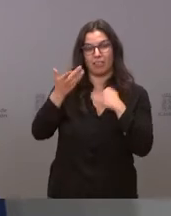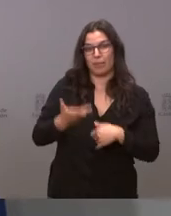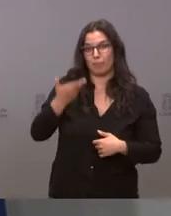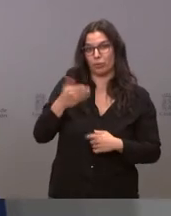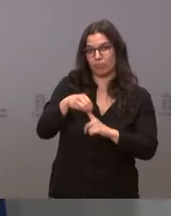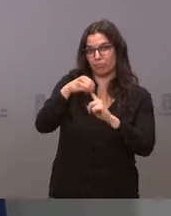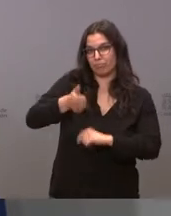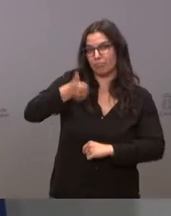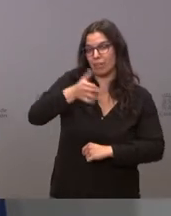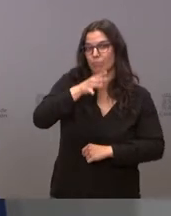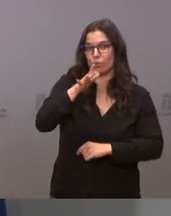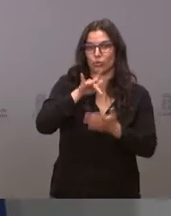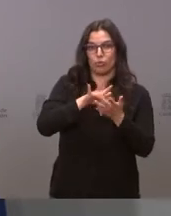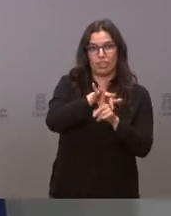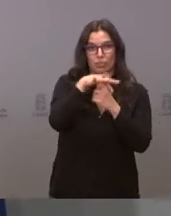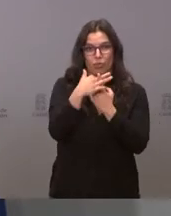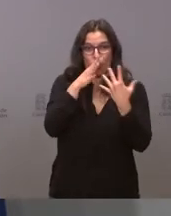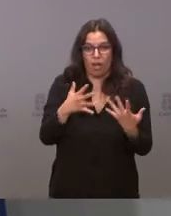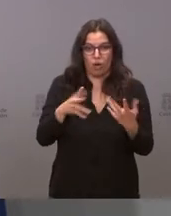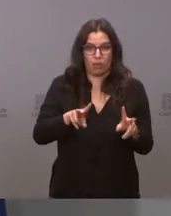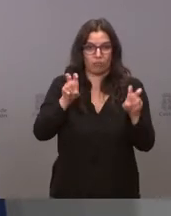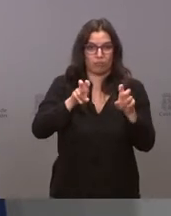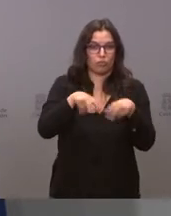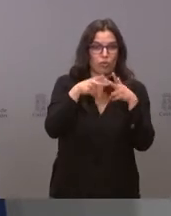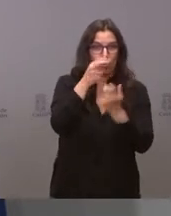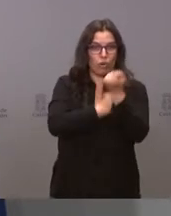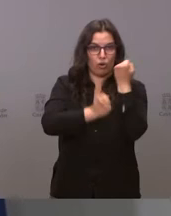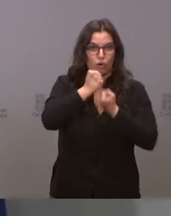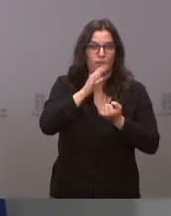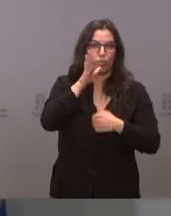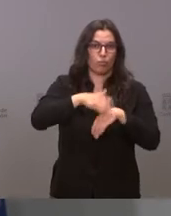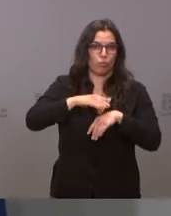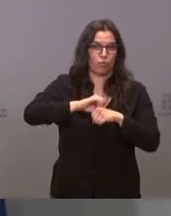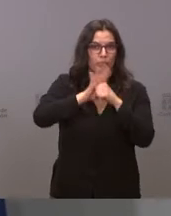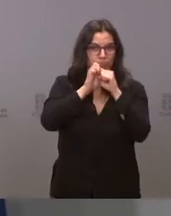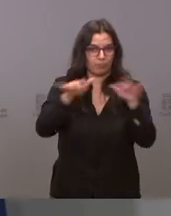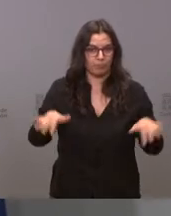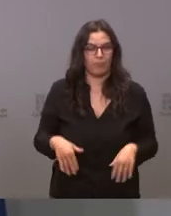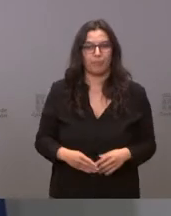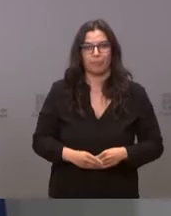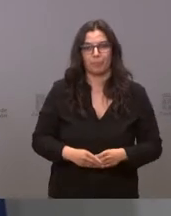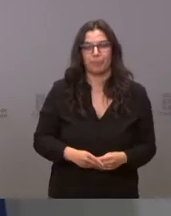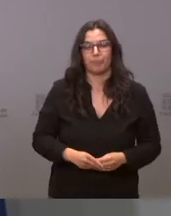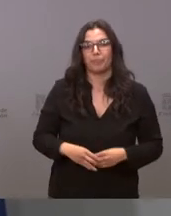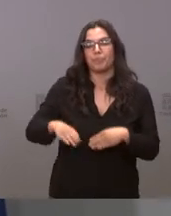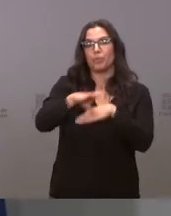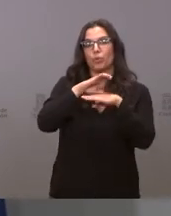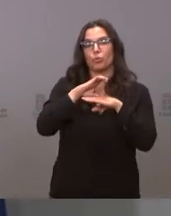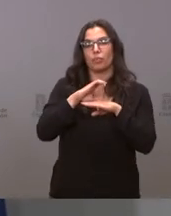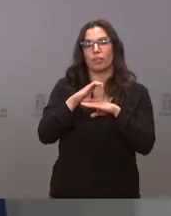debido a las circunstancias socioeconómicas que vivimos a consecuencia de la pandemia. La Consejería